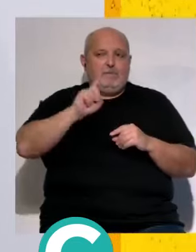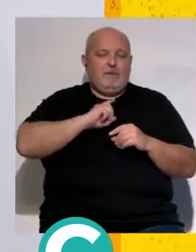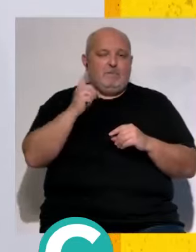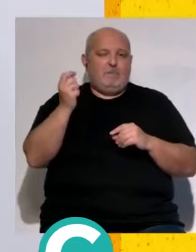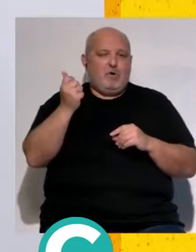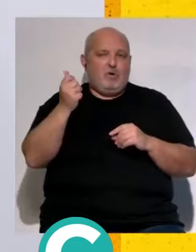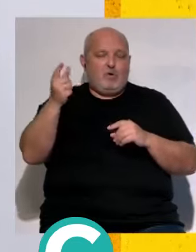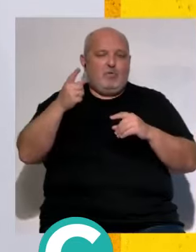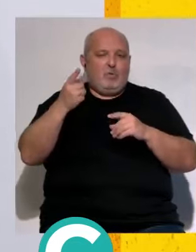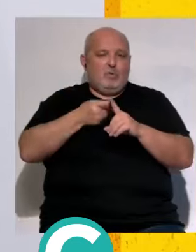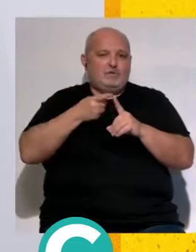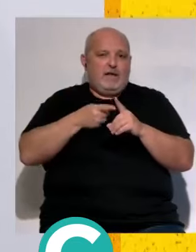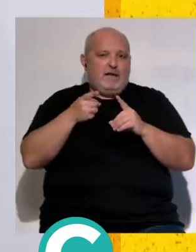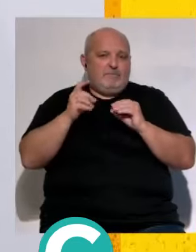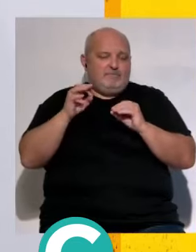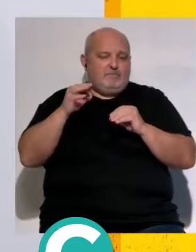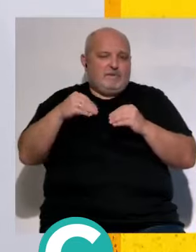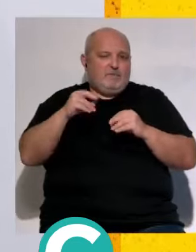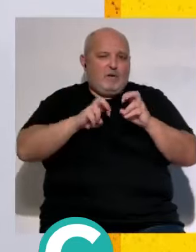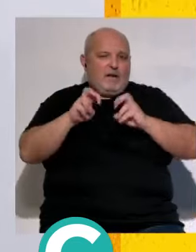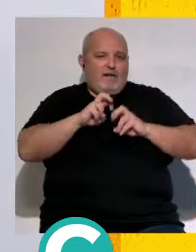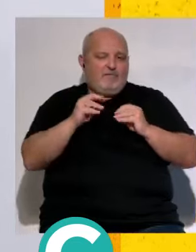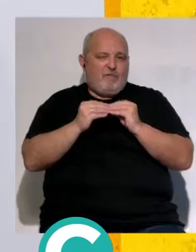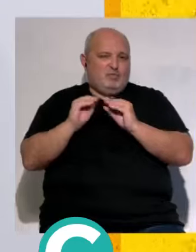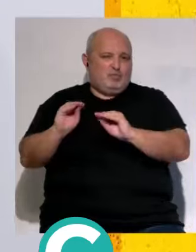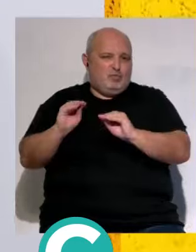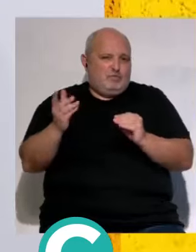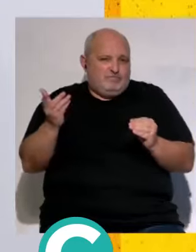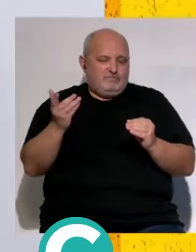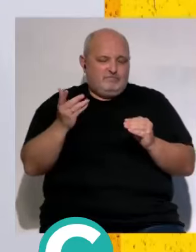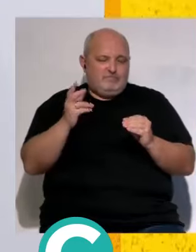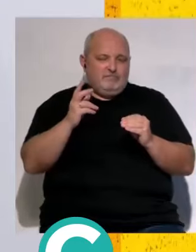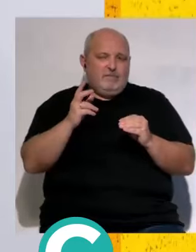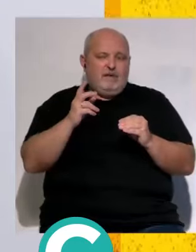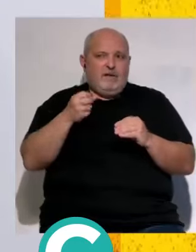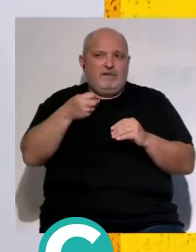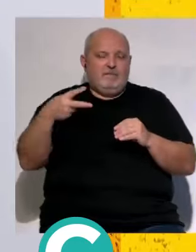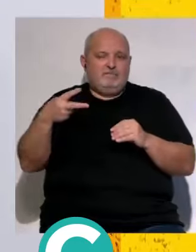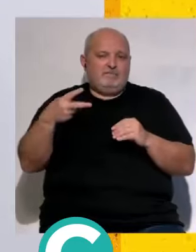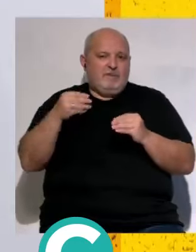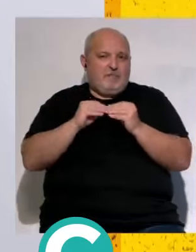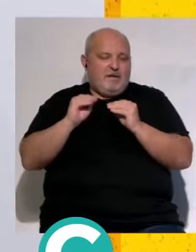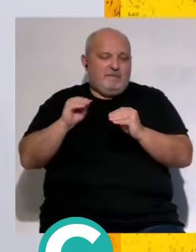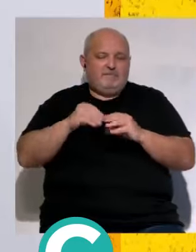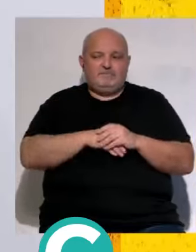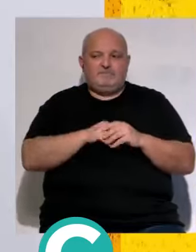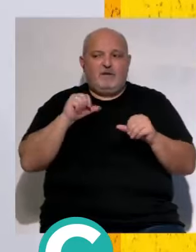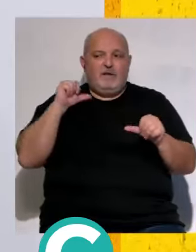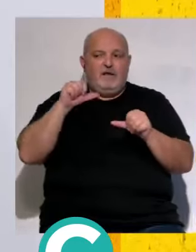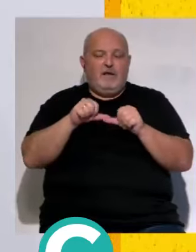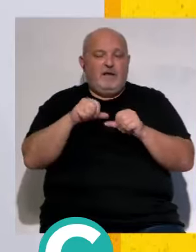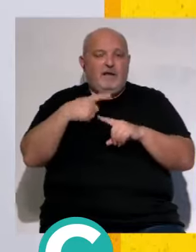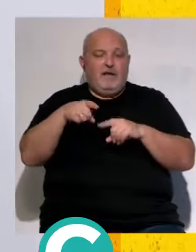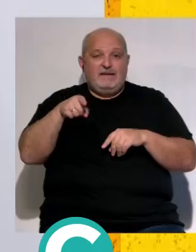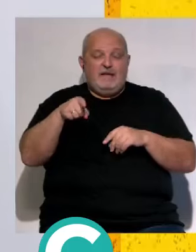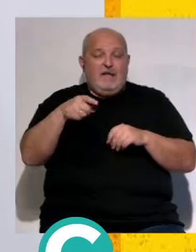maneja las cosas así para bien o para mal hasta cierto punto le le resultó pero cuando lleva mucho tiempo haciendo las